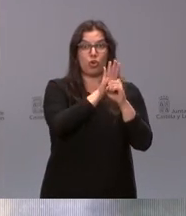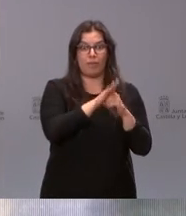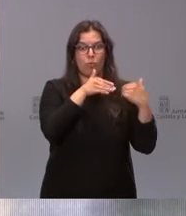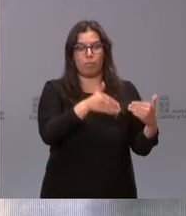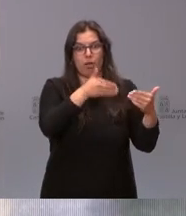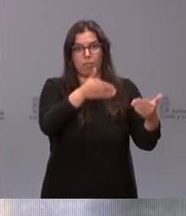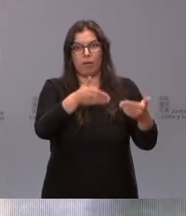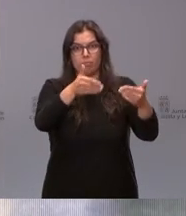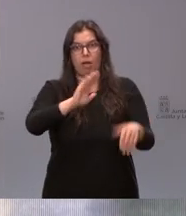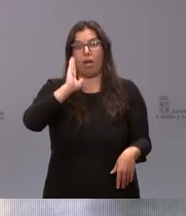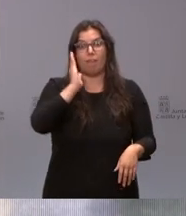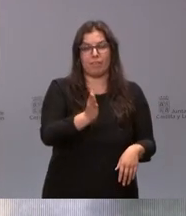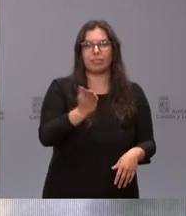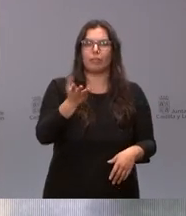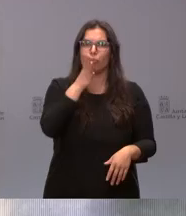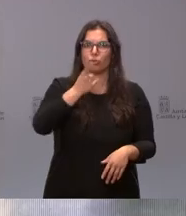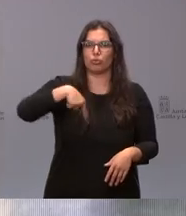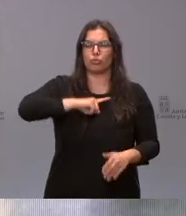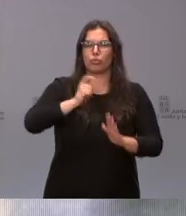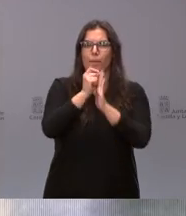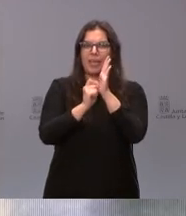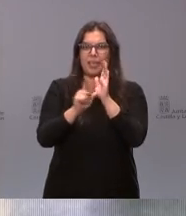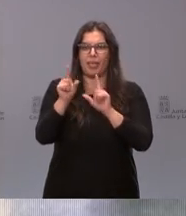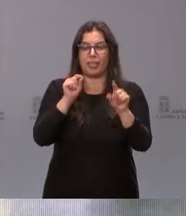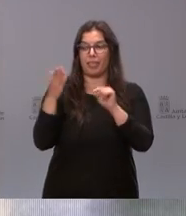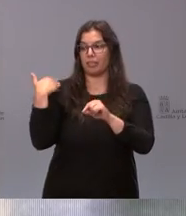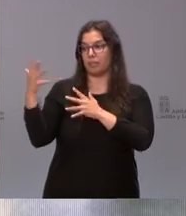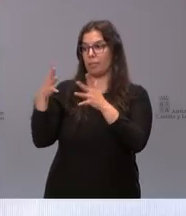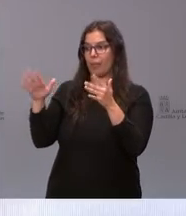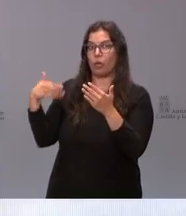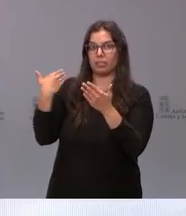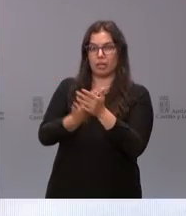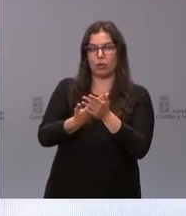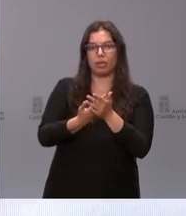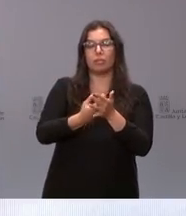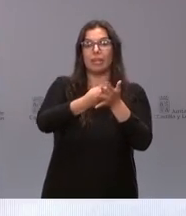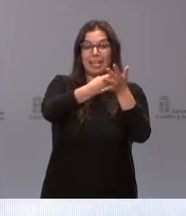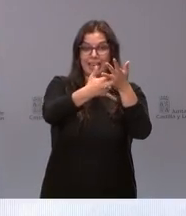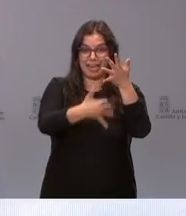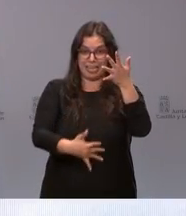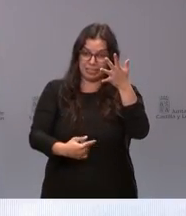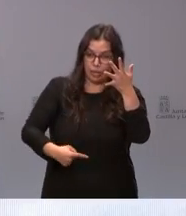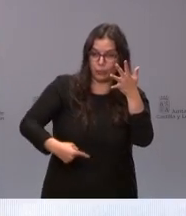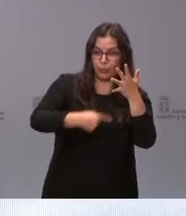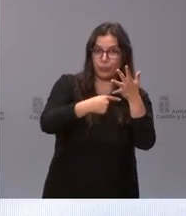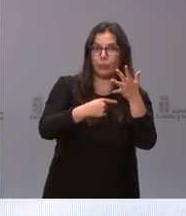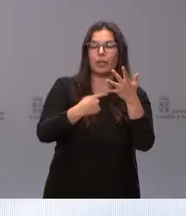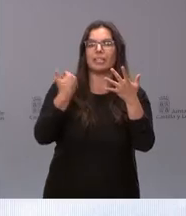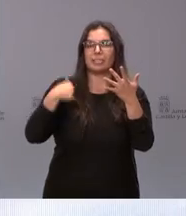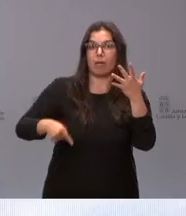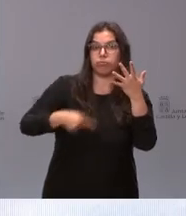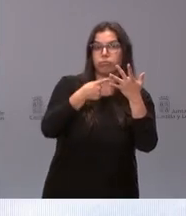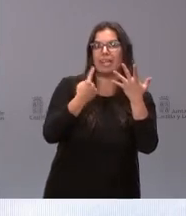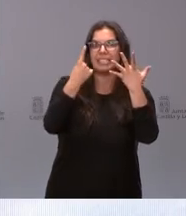COVID con medidas implantadas desde el mes de marzo la lista de espera ya ha descendido en un 6%